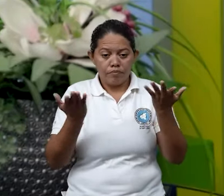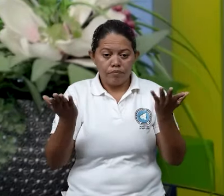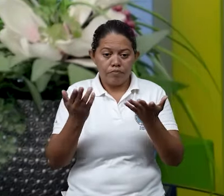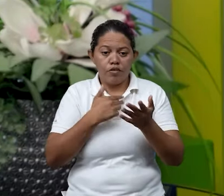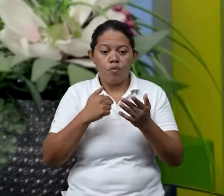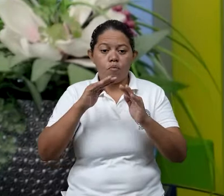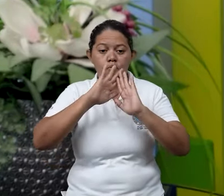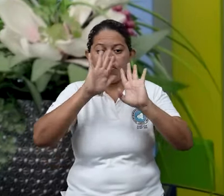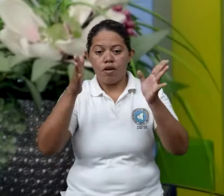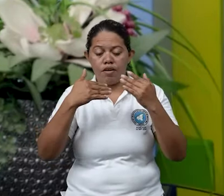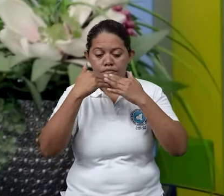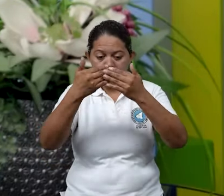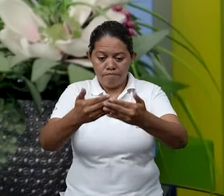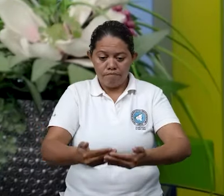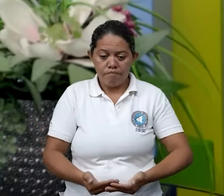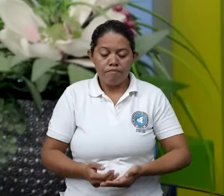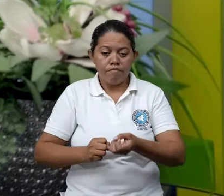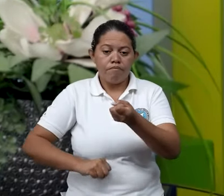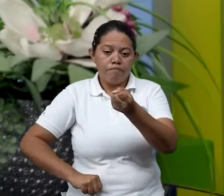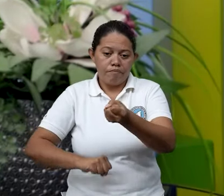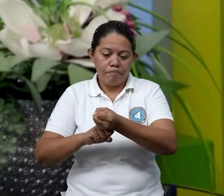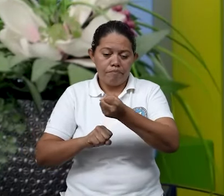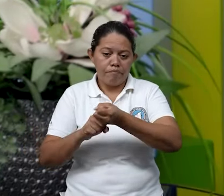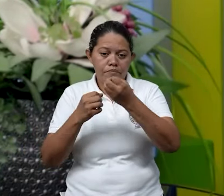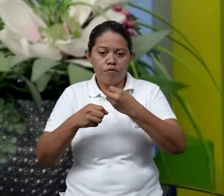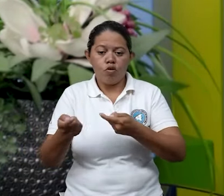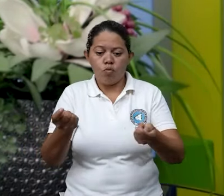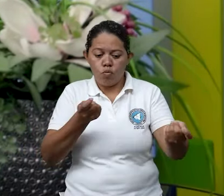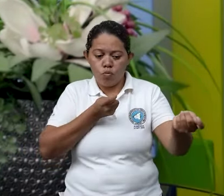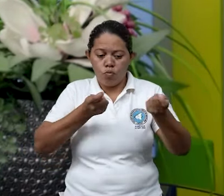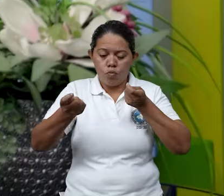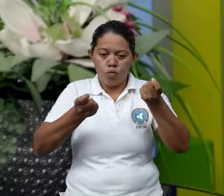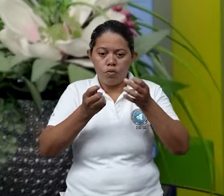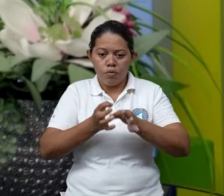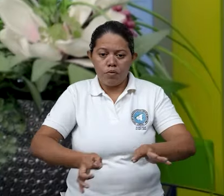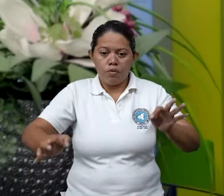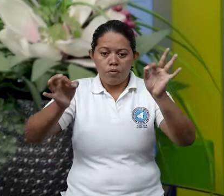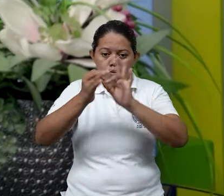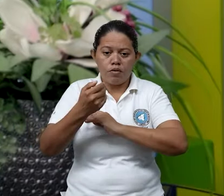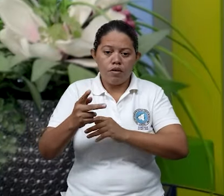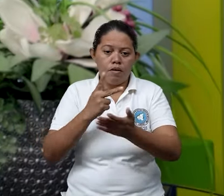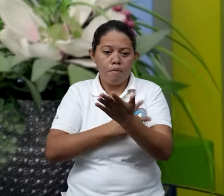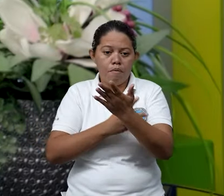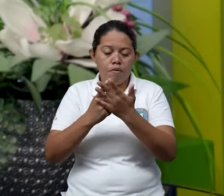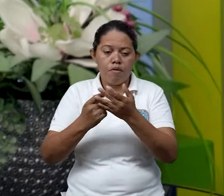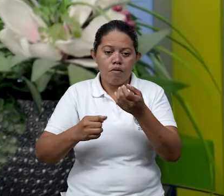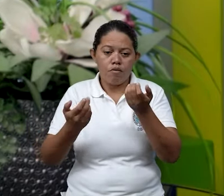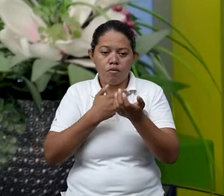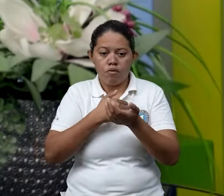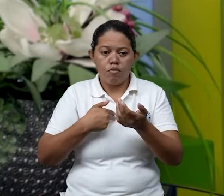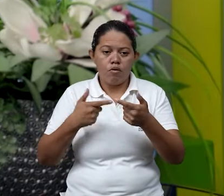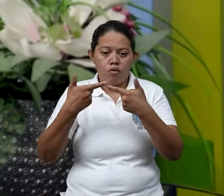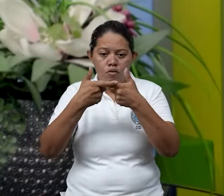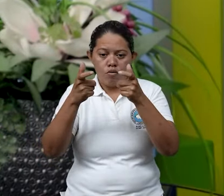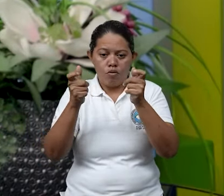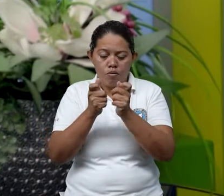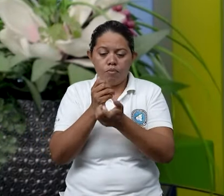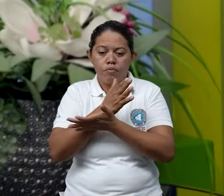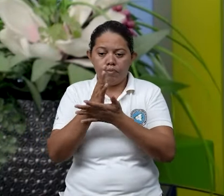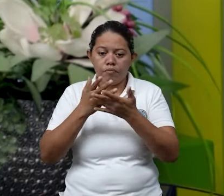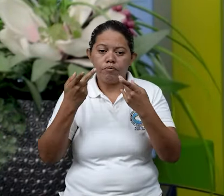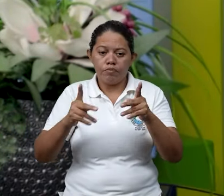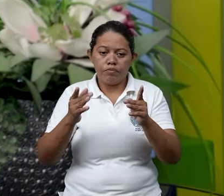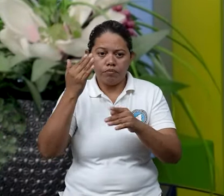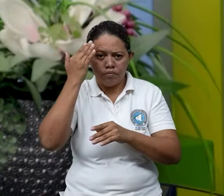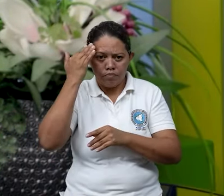también mujeres embarazadas. Esto nos ayuda a tener un control de la población que está dentro de los grupos más vulnerables,